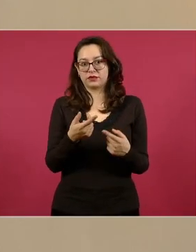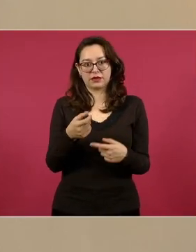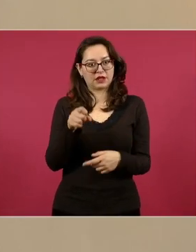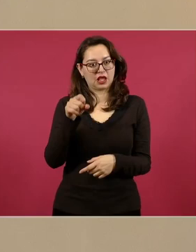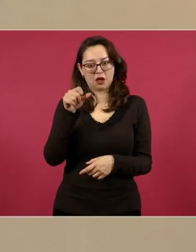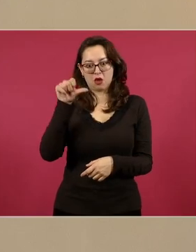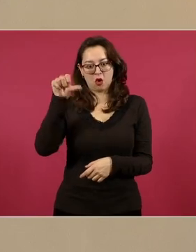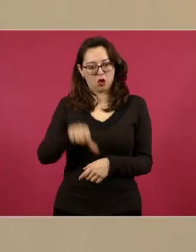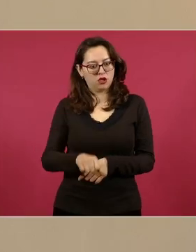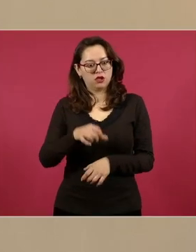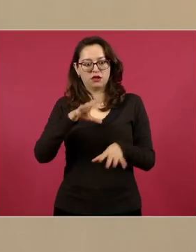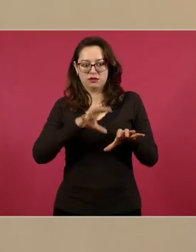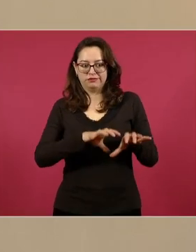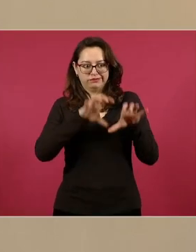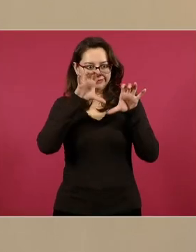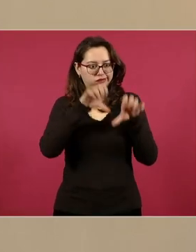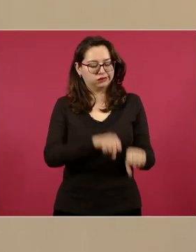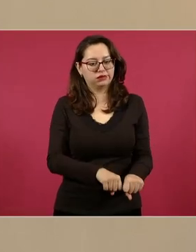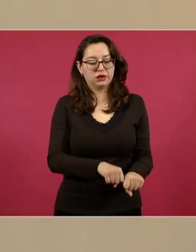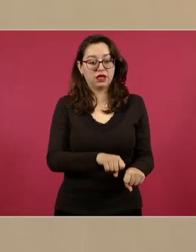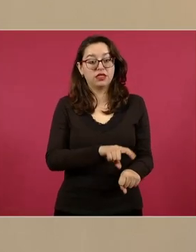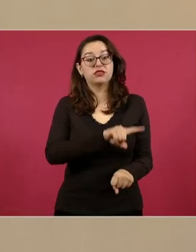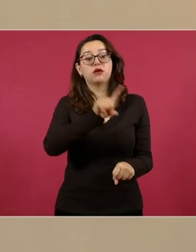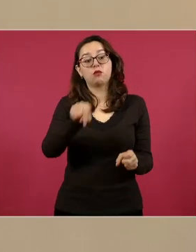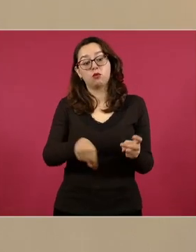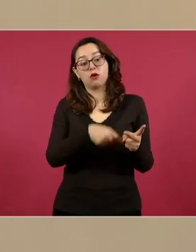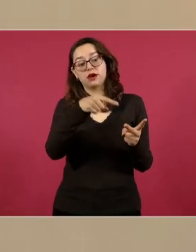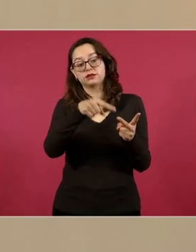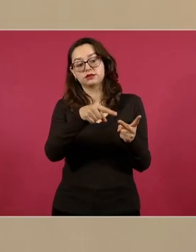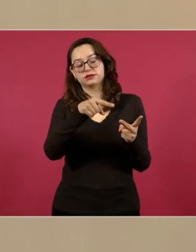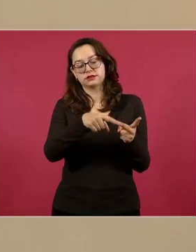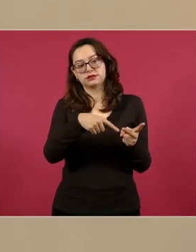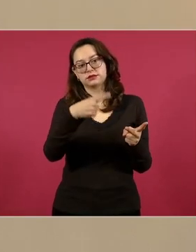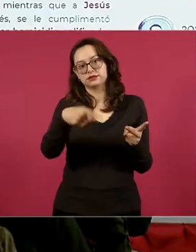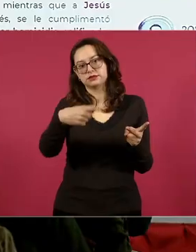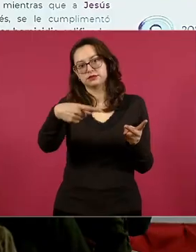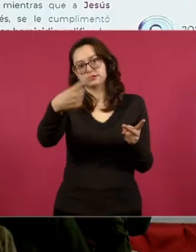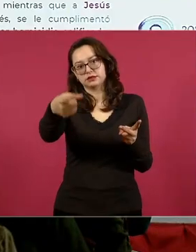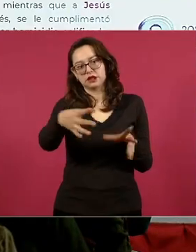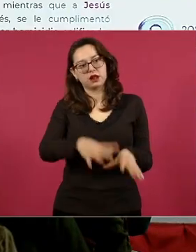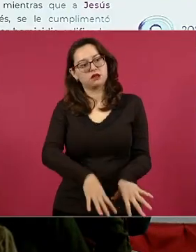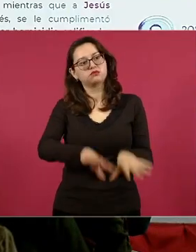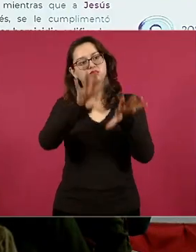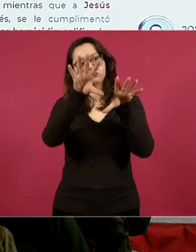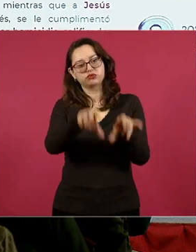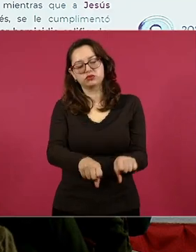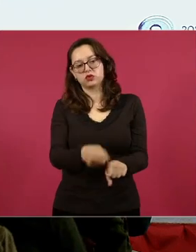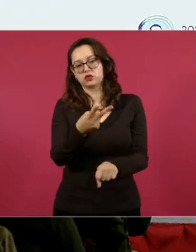mientras que Jesús Adrián fue detenido días después, complementando el orden de aprehensión por homicidio calificado.